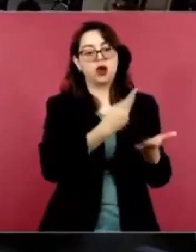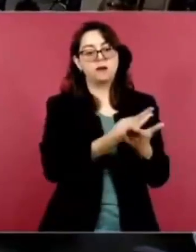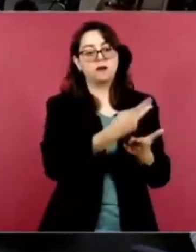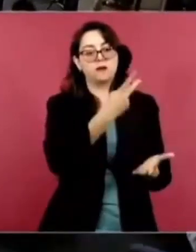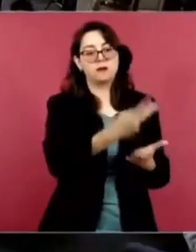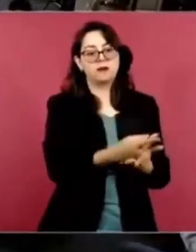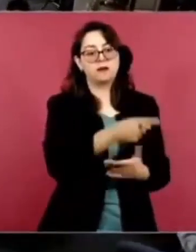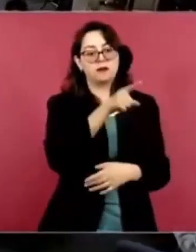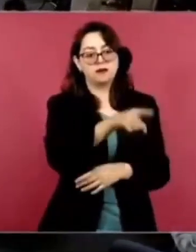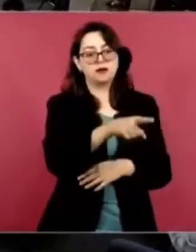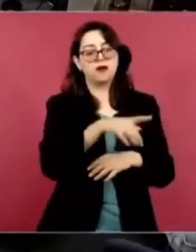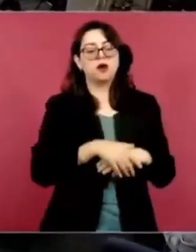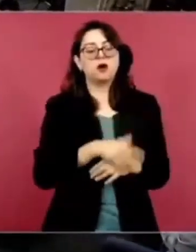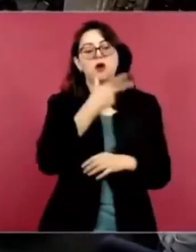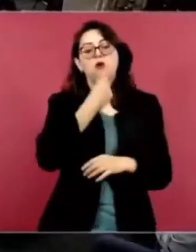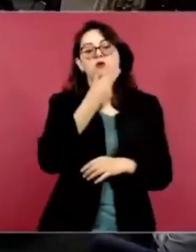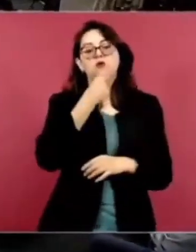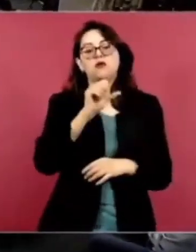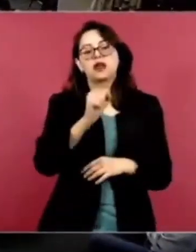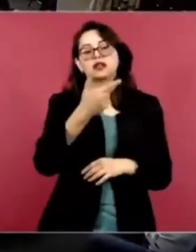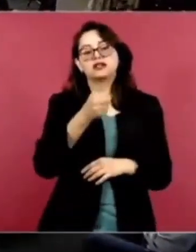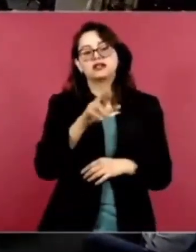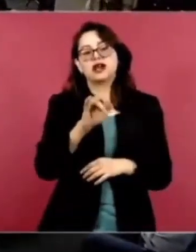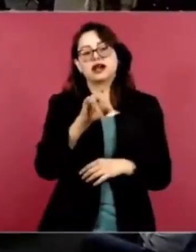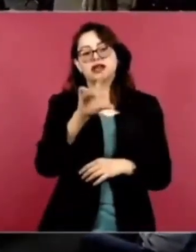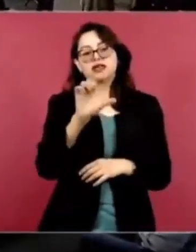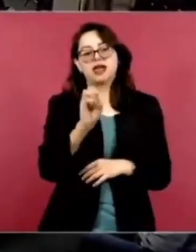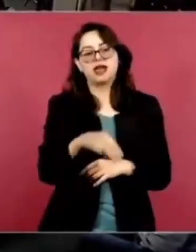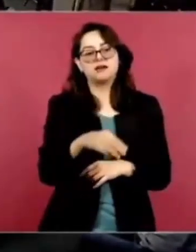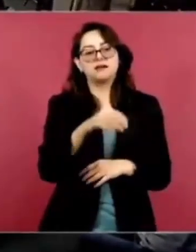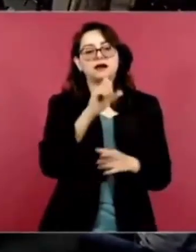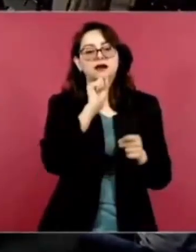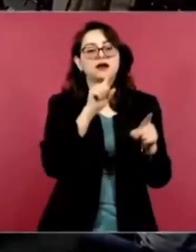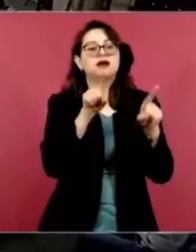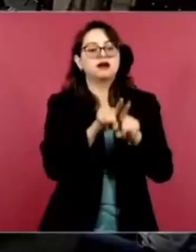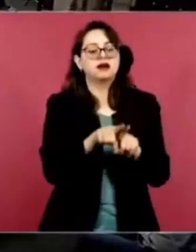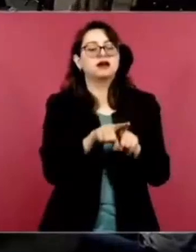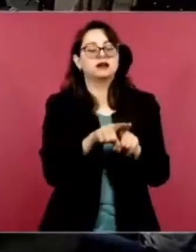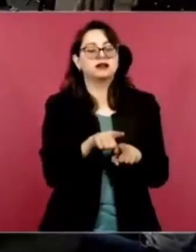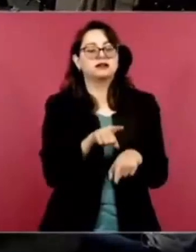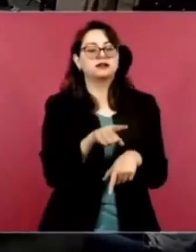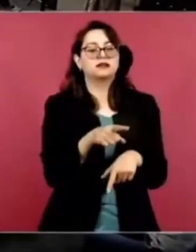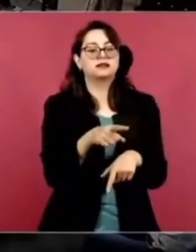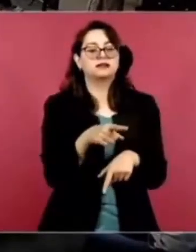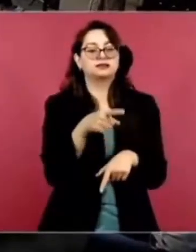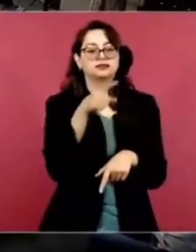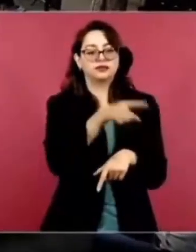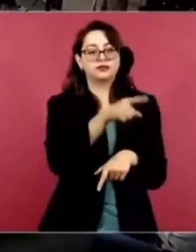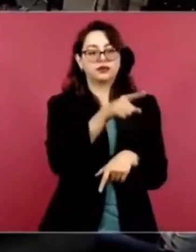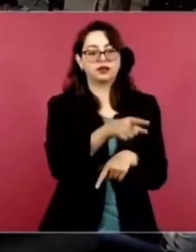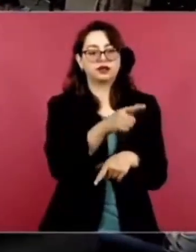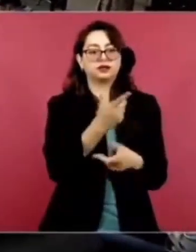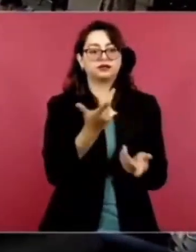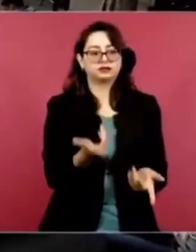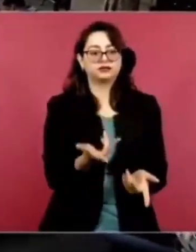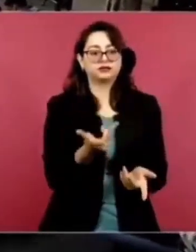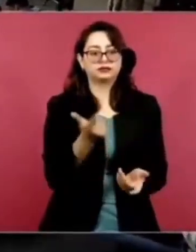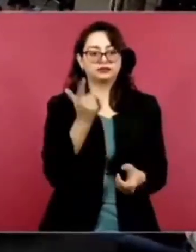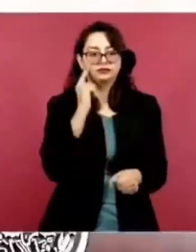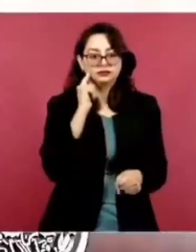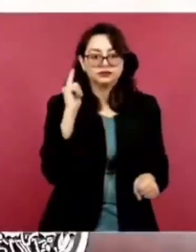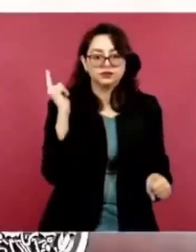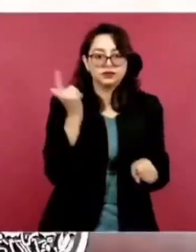A Sheridan, porque fue el descubridor de los plagios, ¿no?